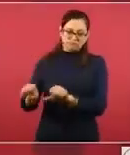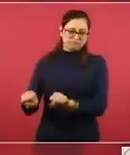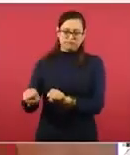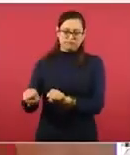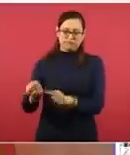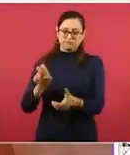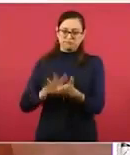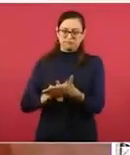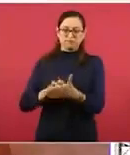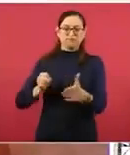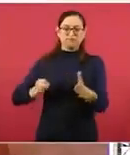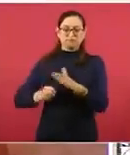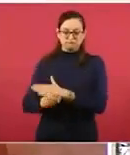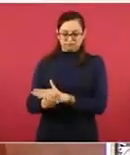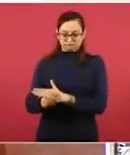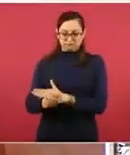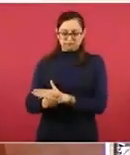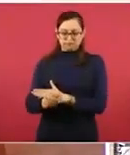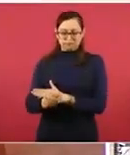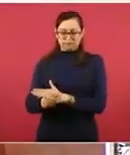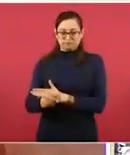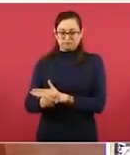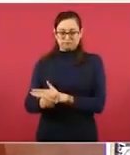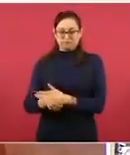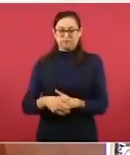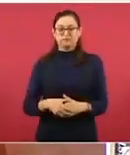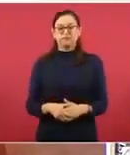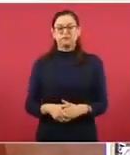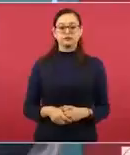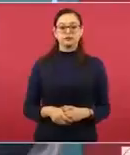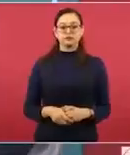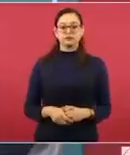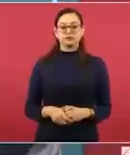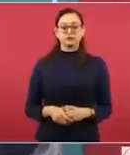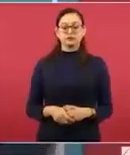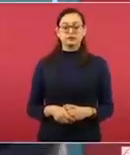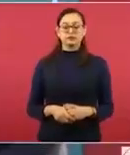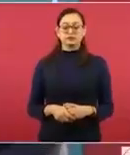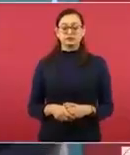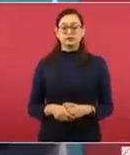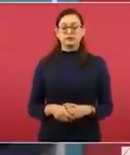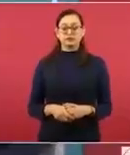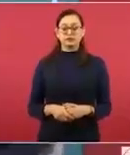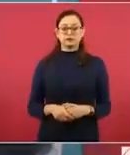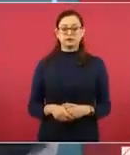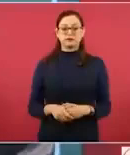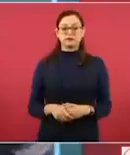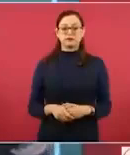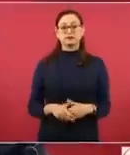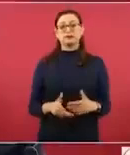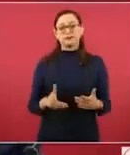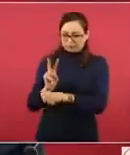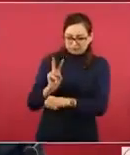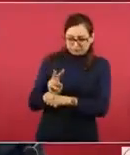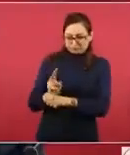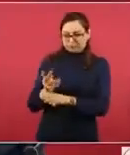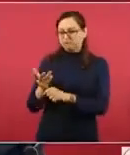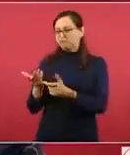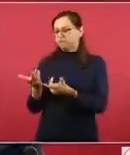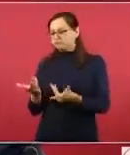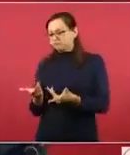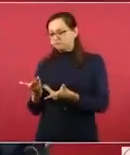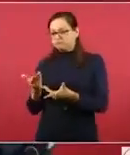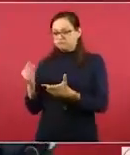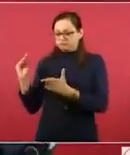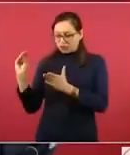aprehensión. Desde luego esto implicó un trabajo de inteligencia con